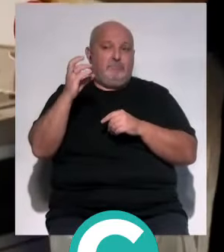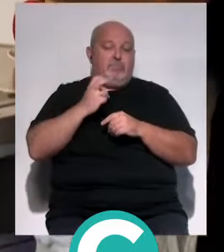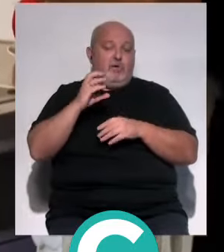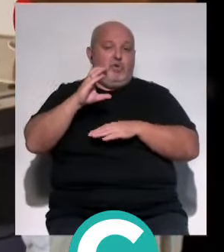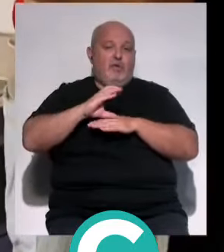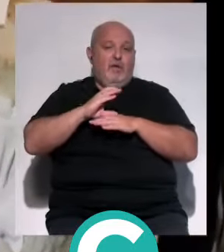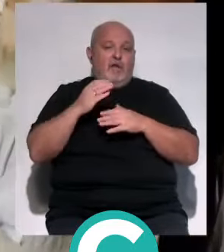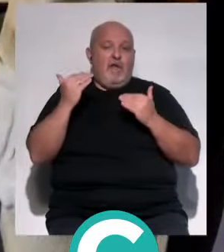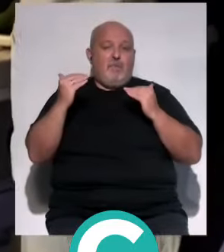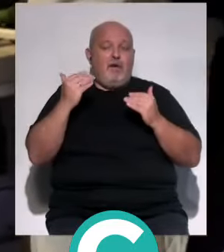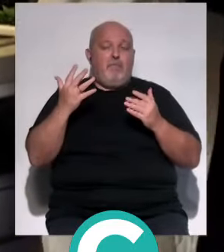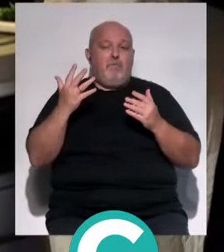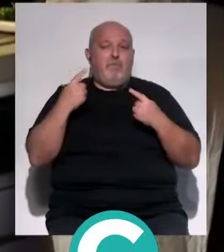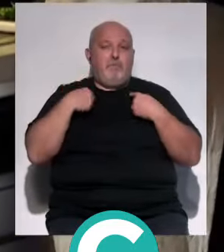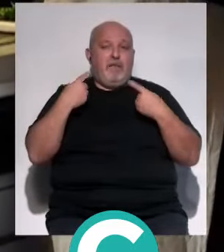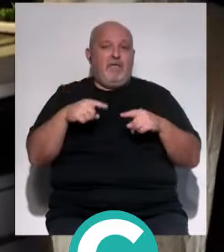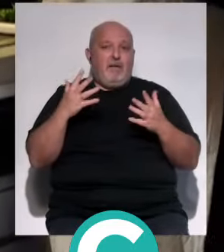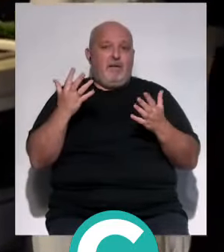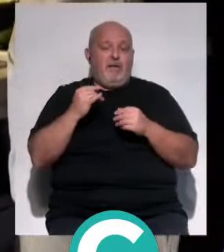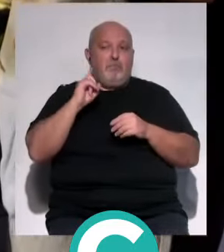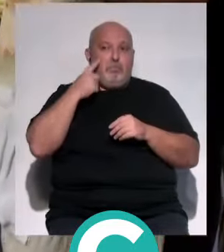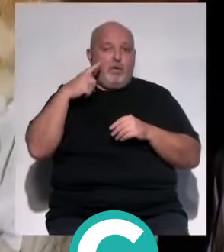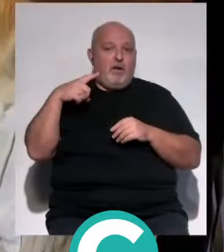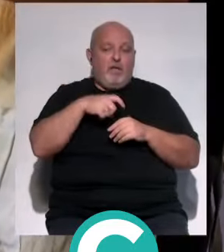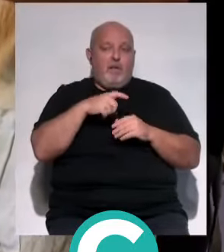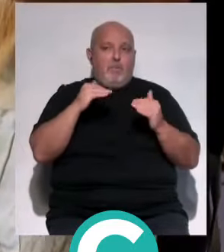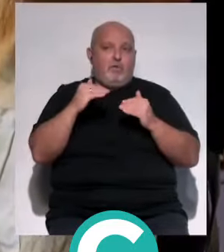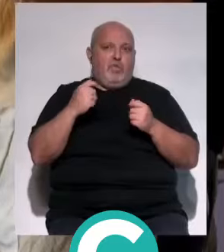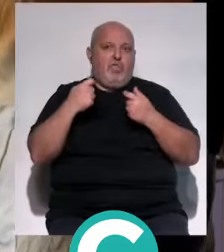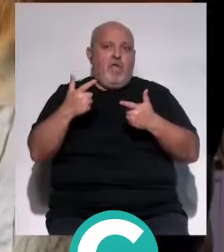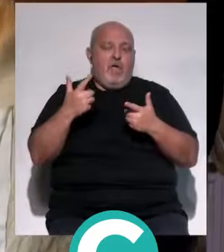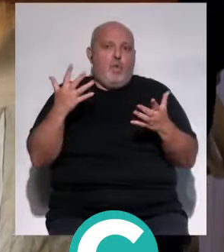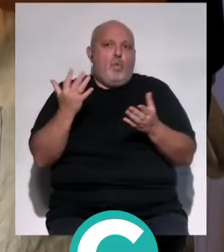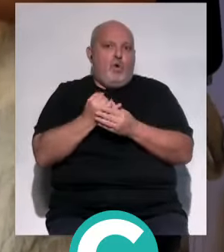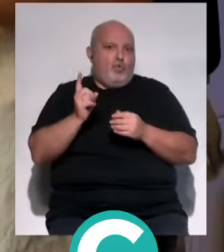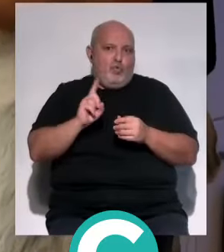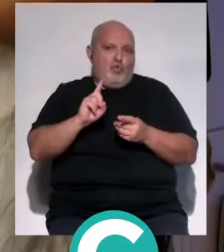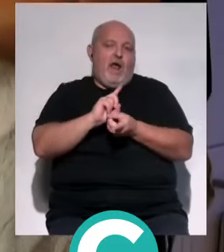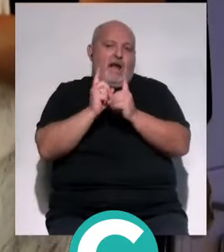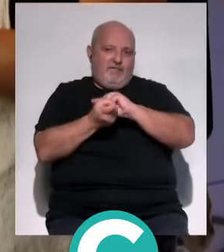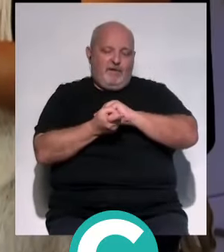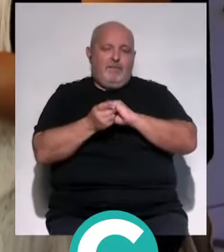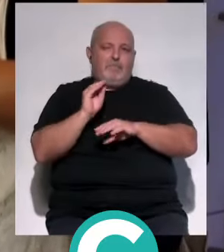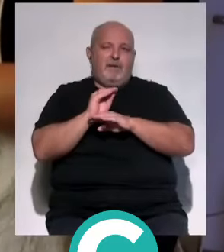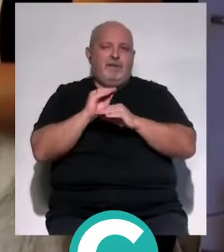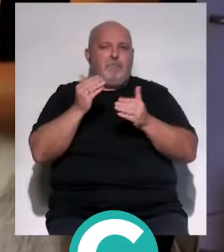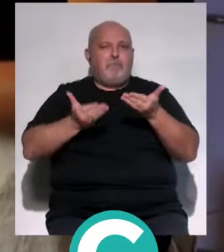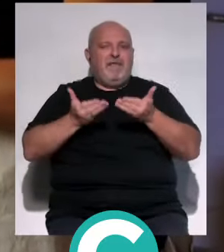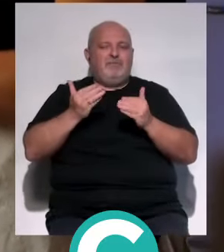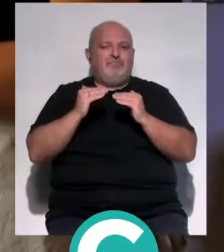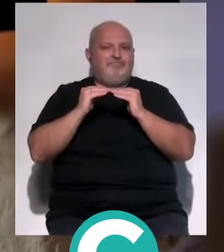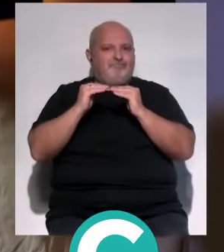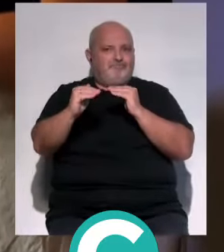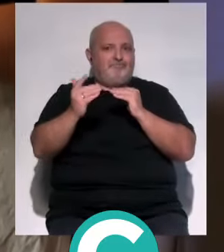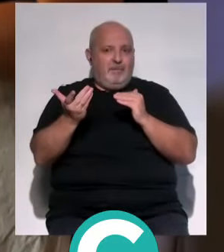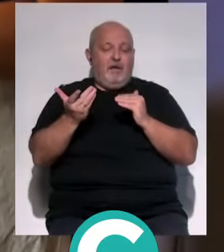consulta para perder peso, si estás diagnosticado de cáncer, ahora no es el momento de centrarte en perder peso, sino de mantener un peso saludable.